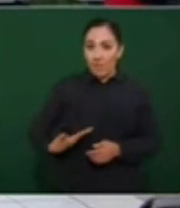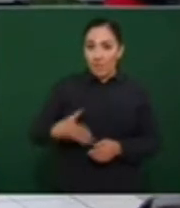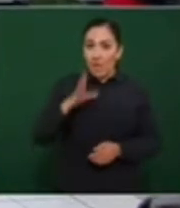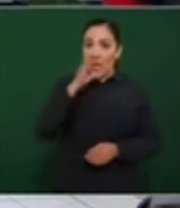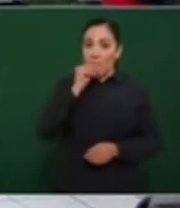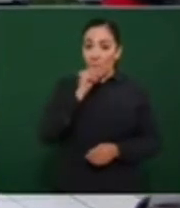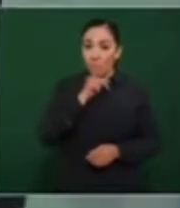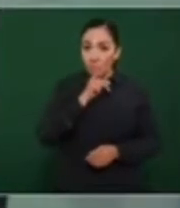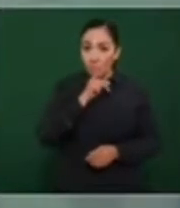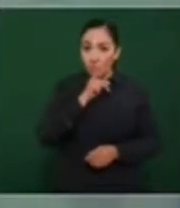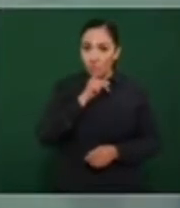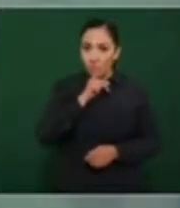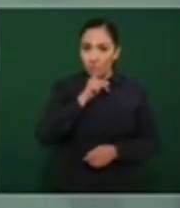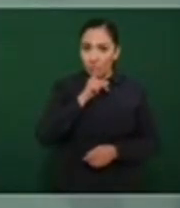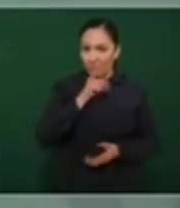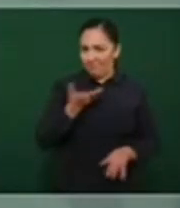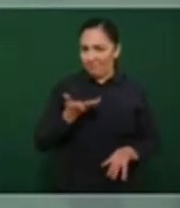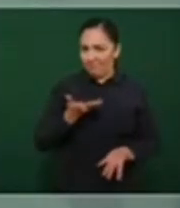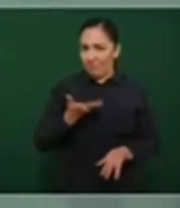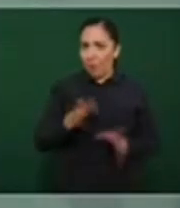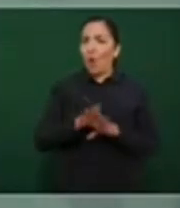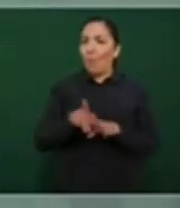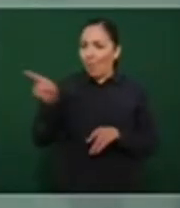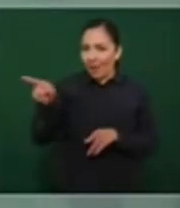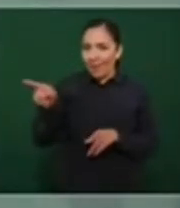¿No ejercer la libertad?